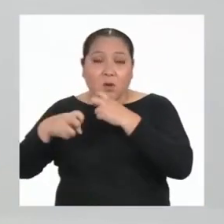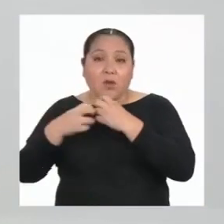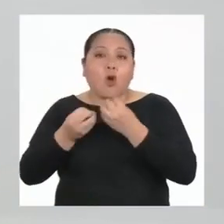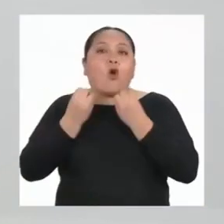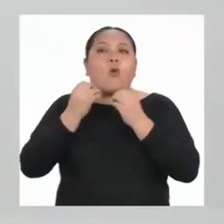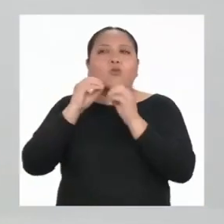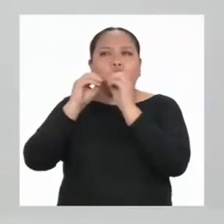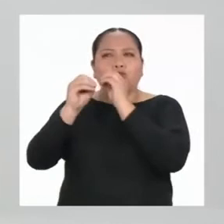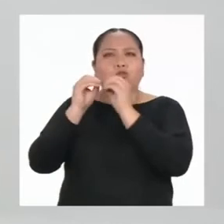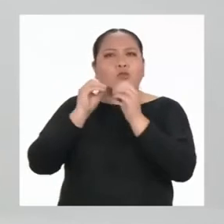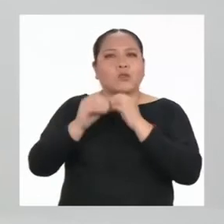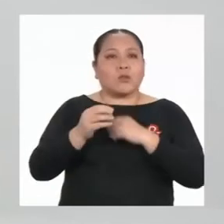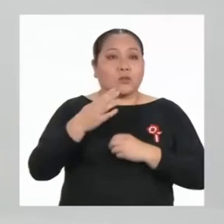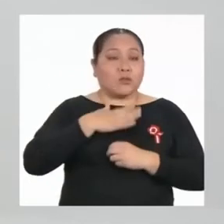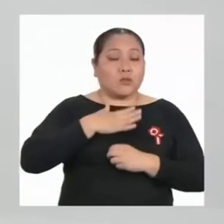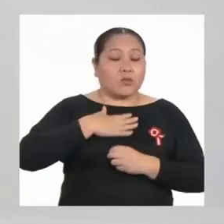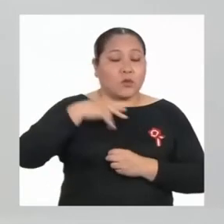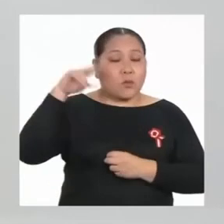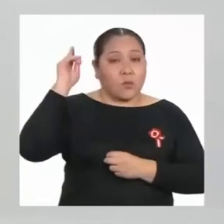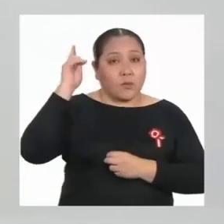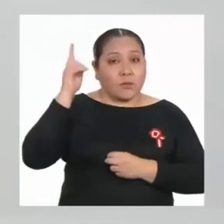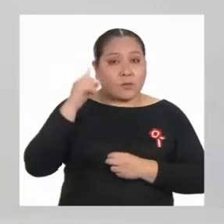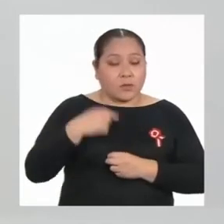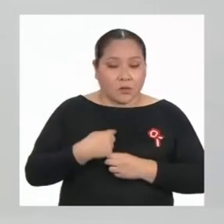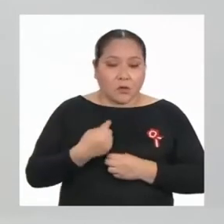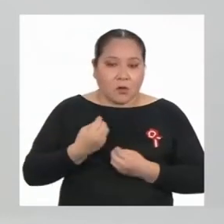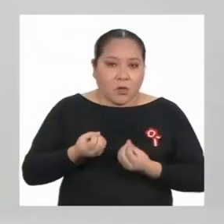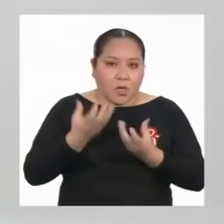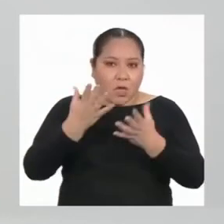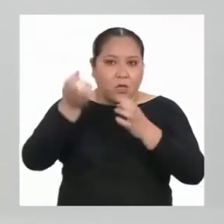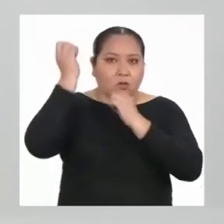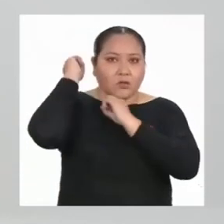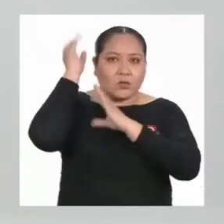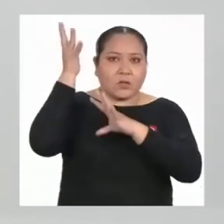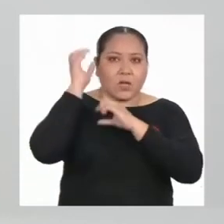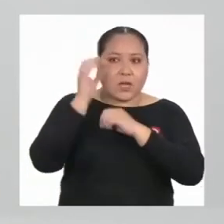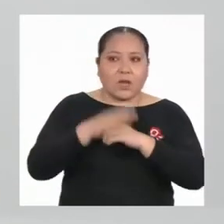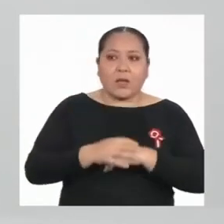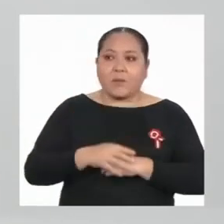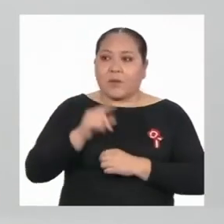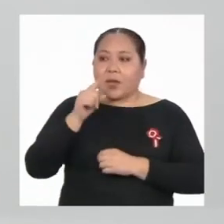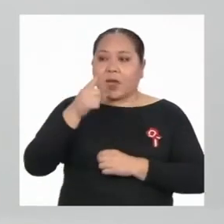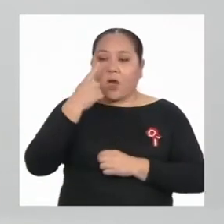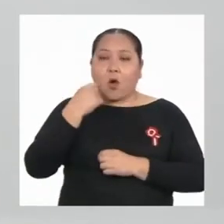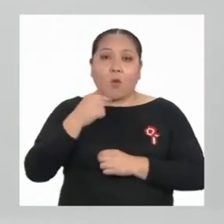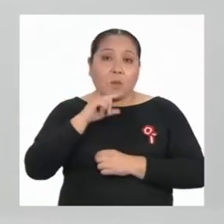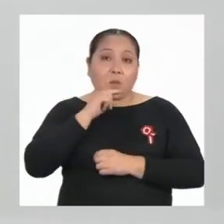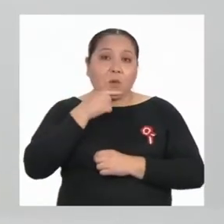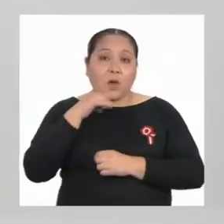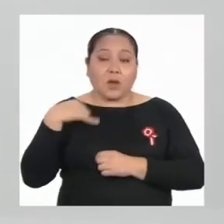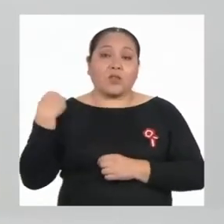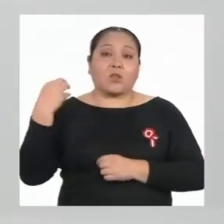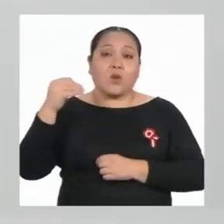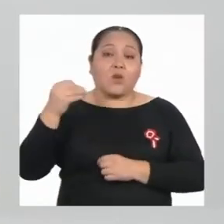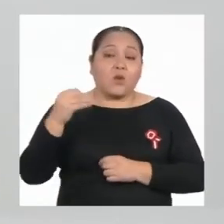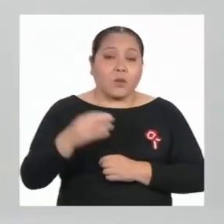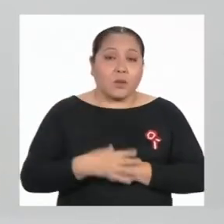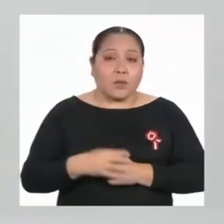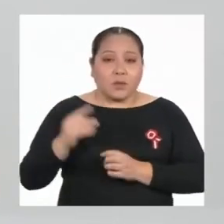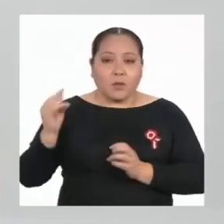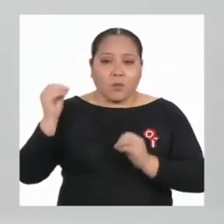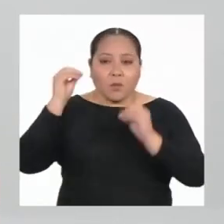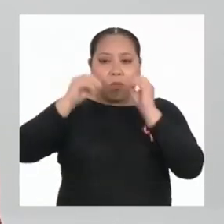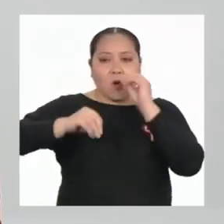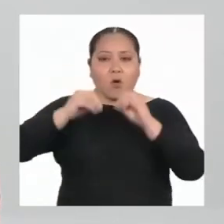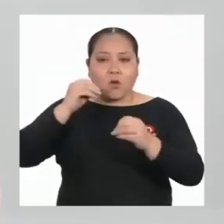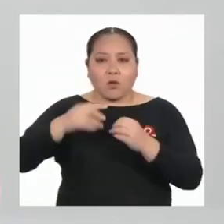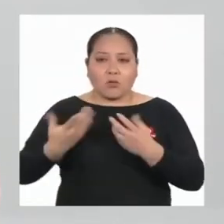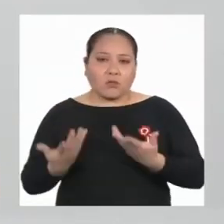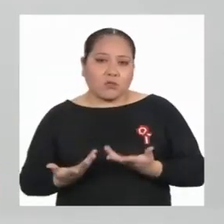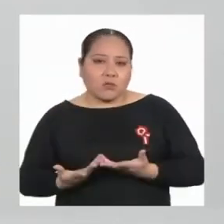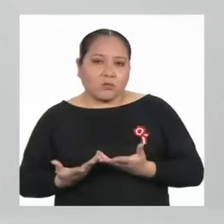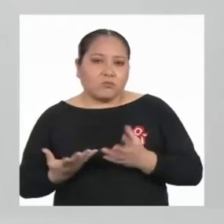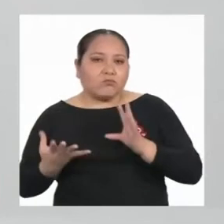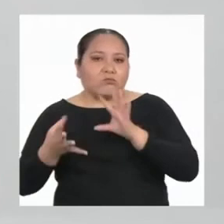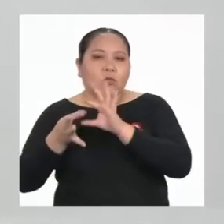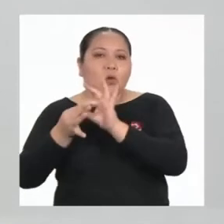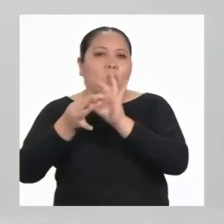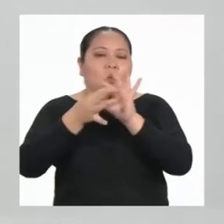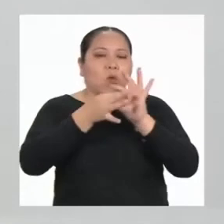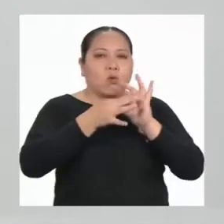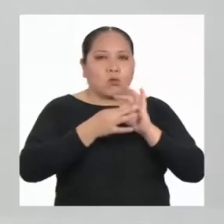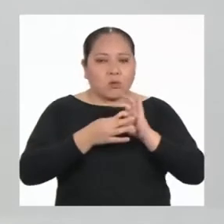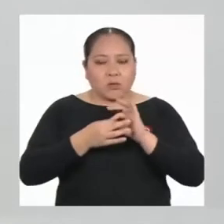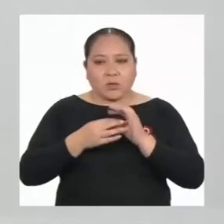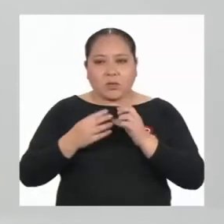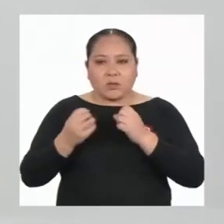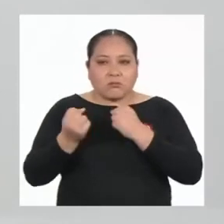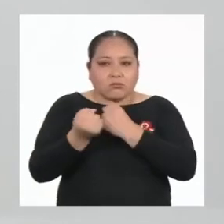alguna vez he tenido que dar charlas para que las y los adolescentes establezcan vínculos afectivos